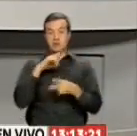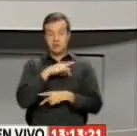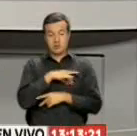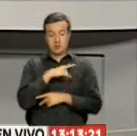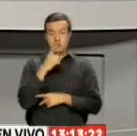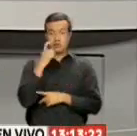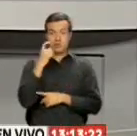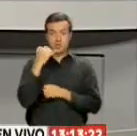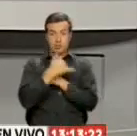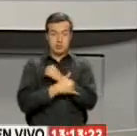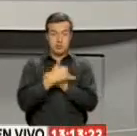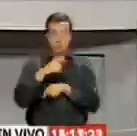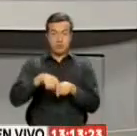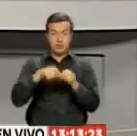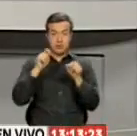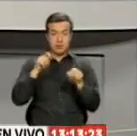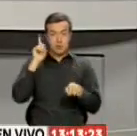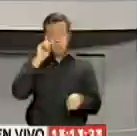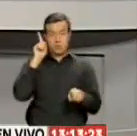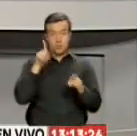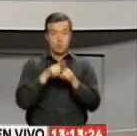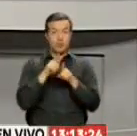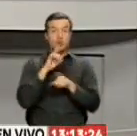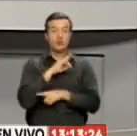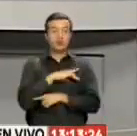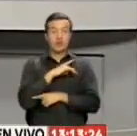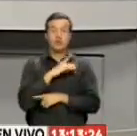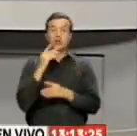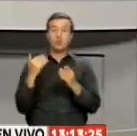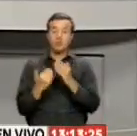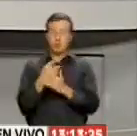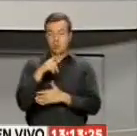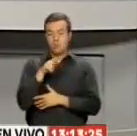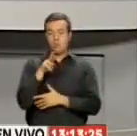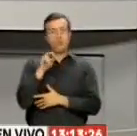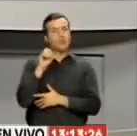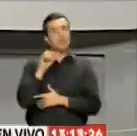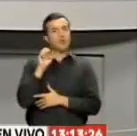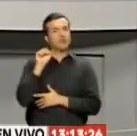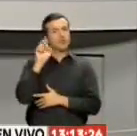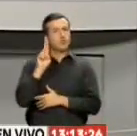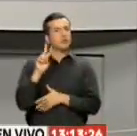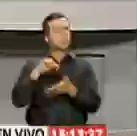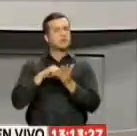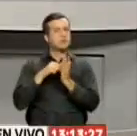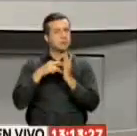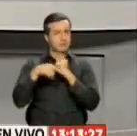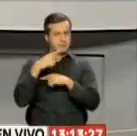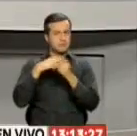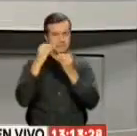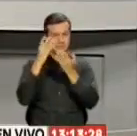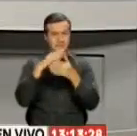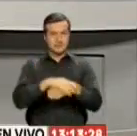países firmaron la declaración de Santiago, con la cual se da vida a ProSur. ¿De qué se trata? Le contamos al volver.